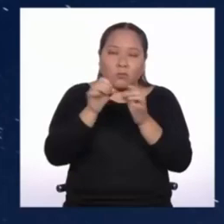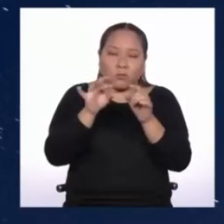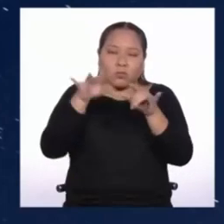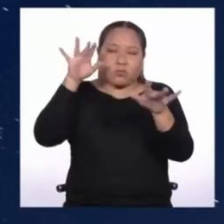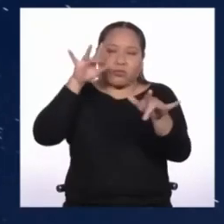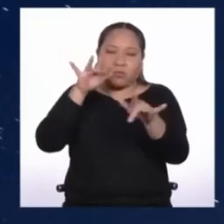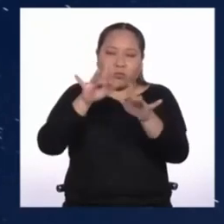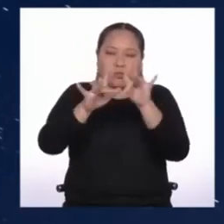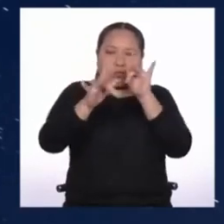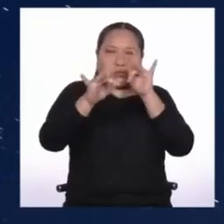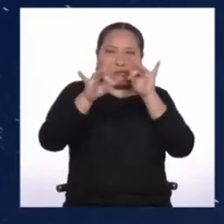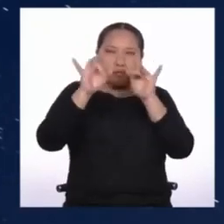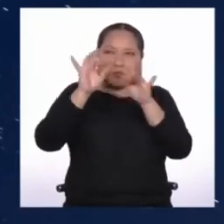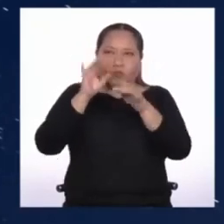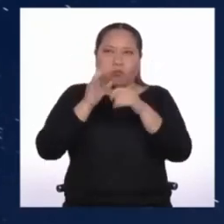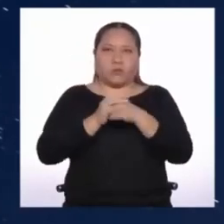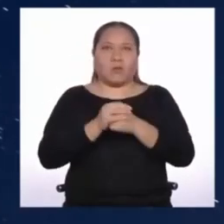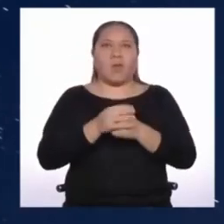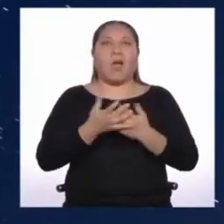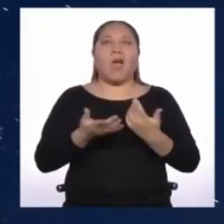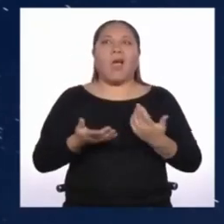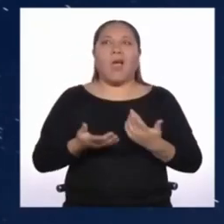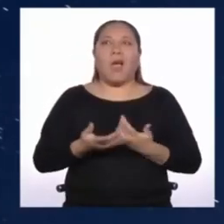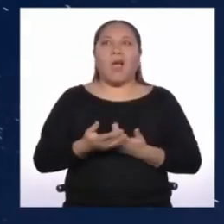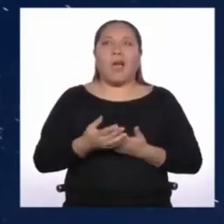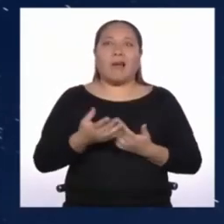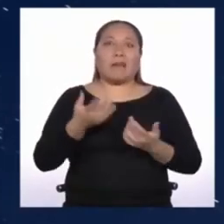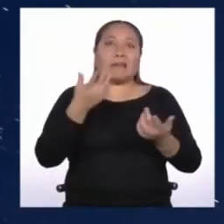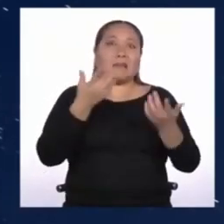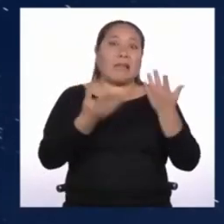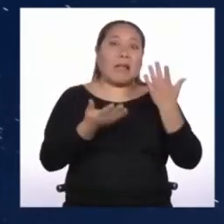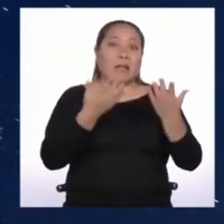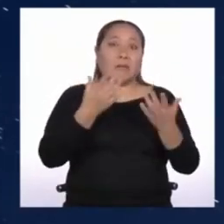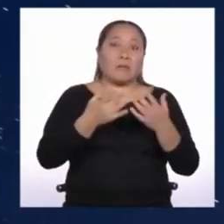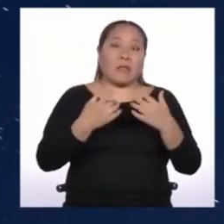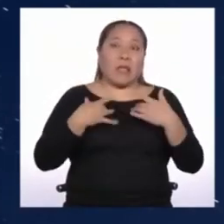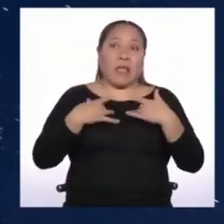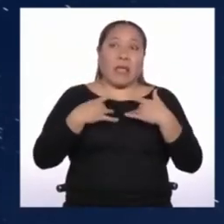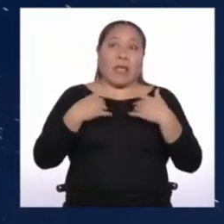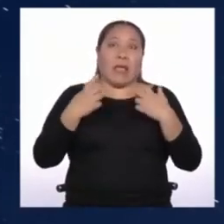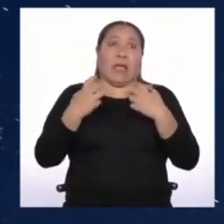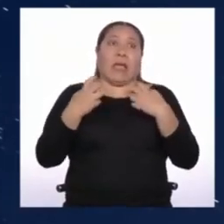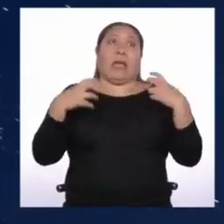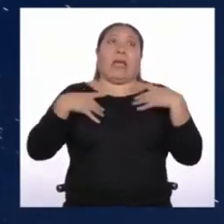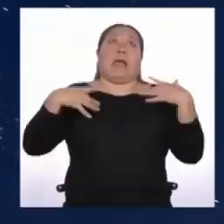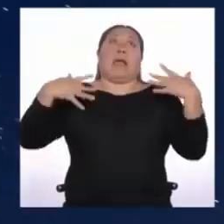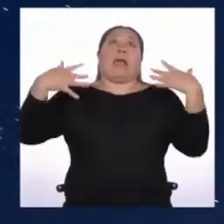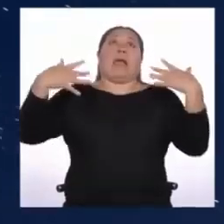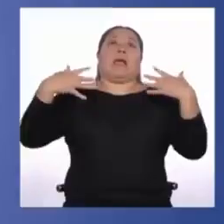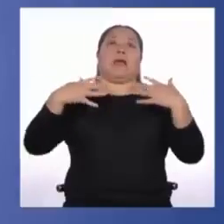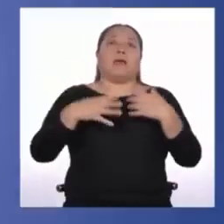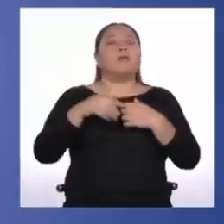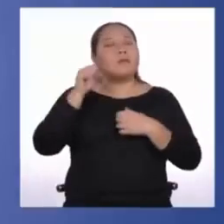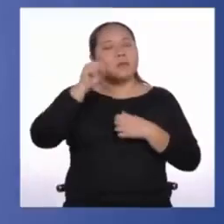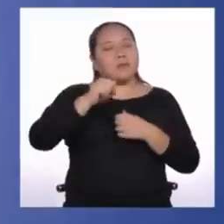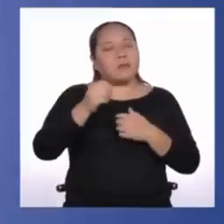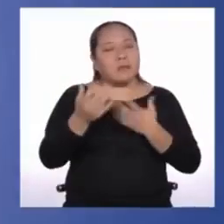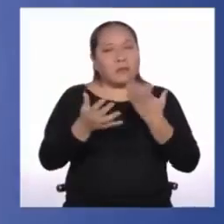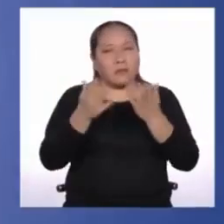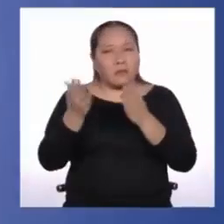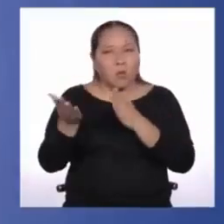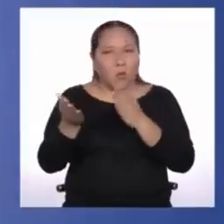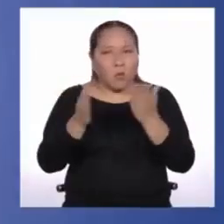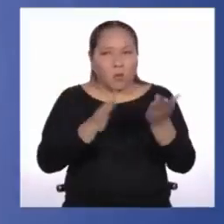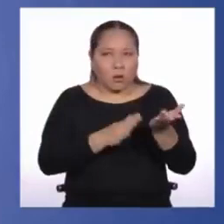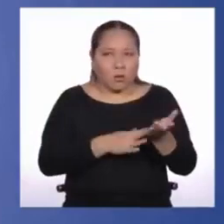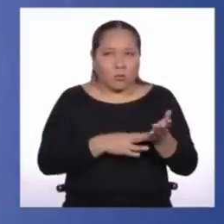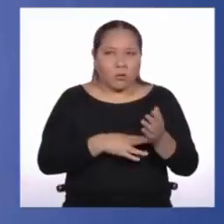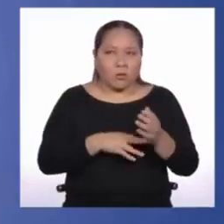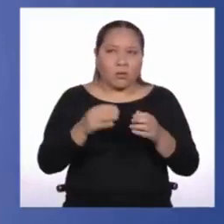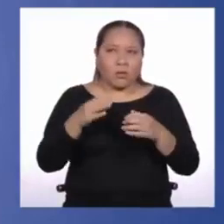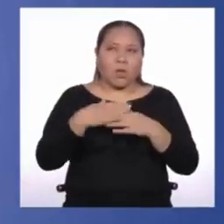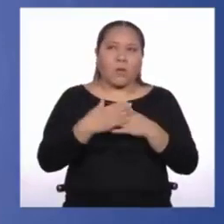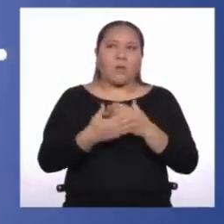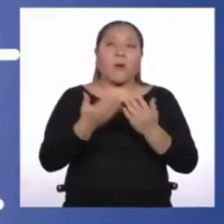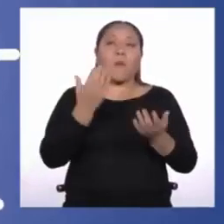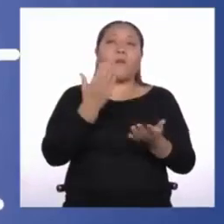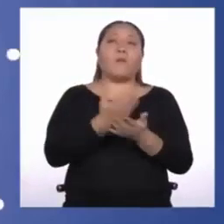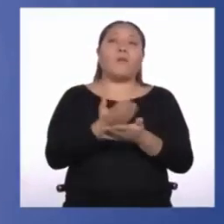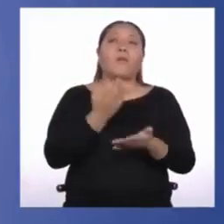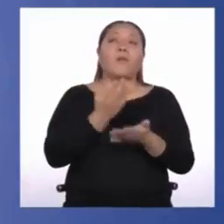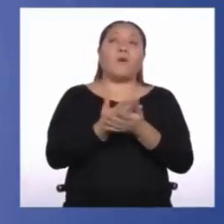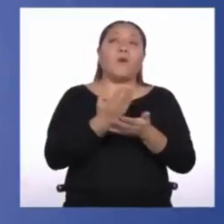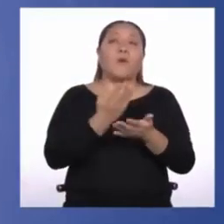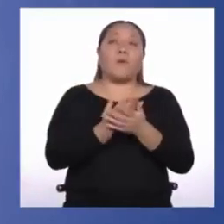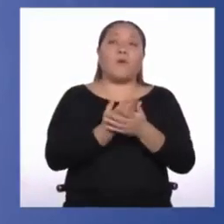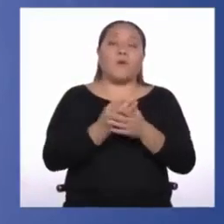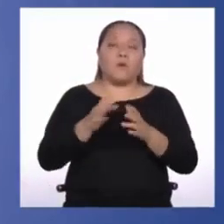chispas. ¡Qué loco! ¡Pudo haberse electrocutado! Sí, realmente pudo haber muerto. Ya luego experimentó con una botella del